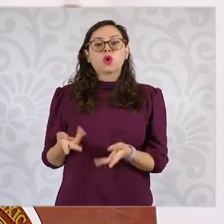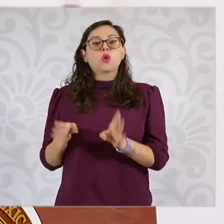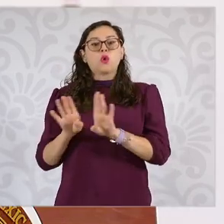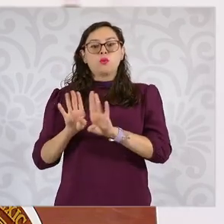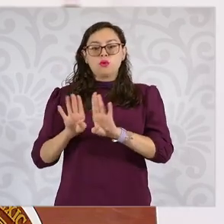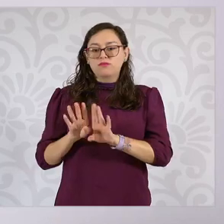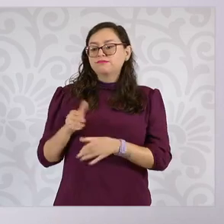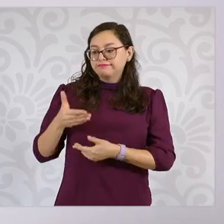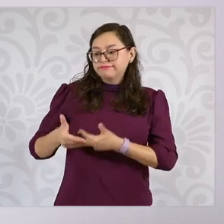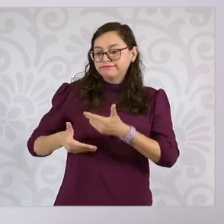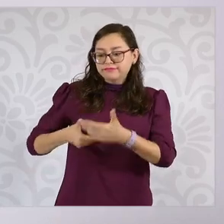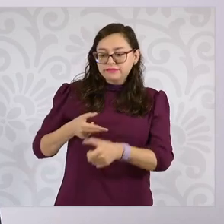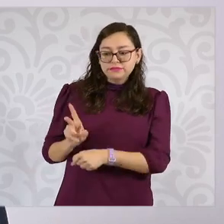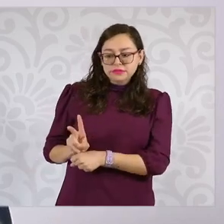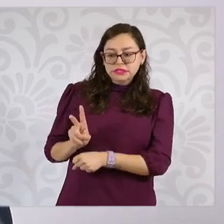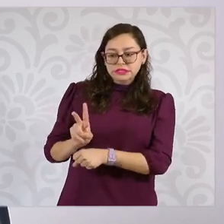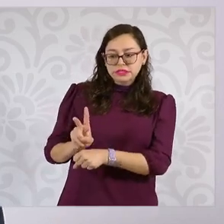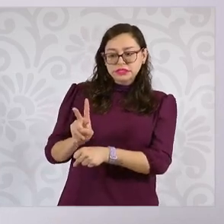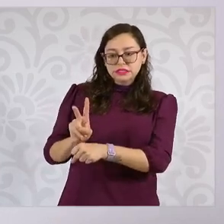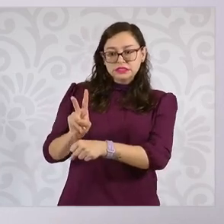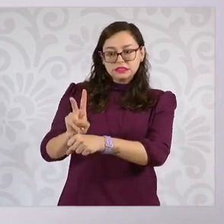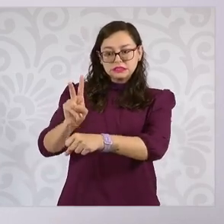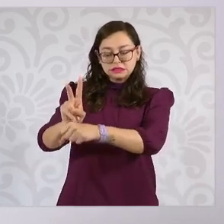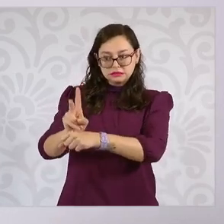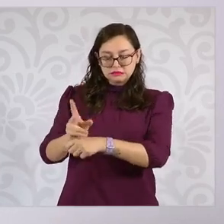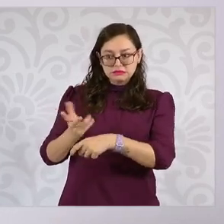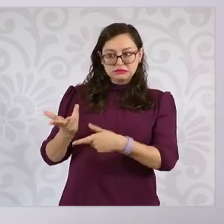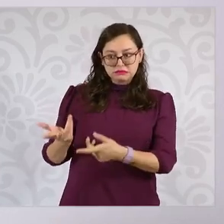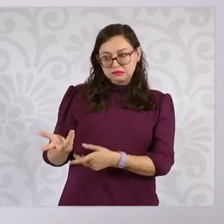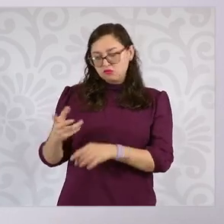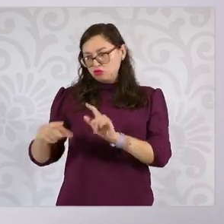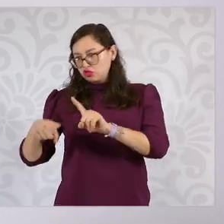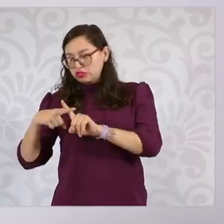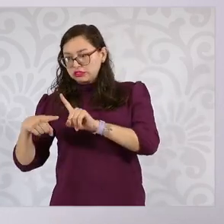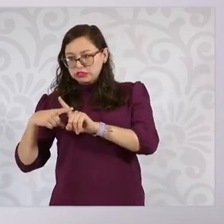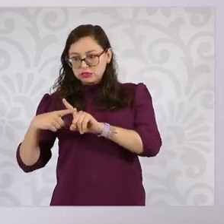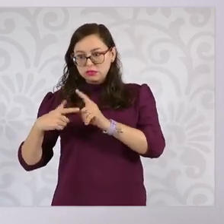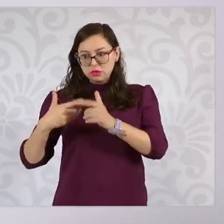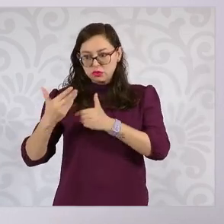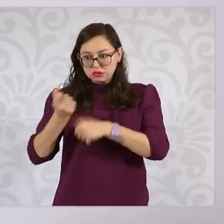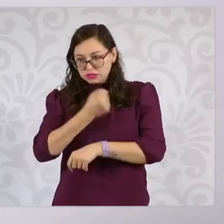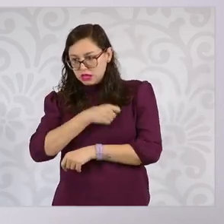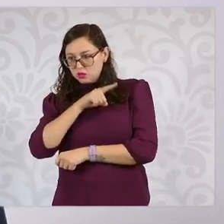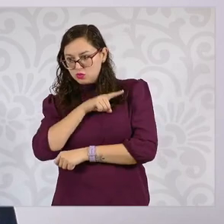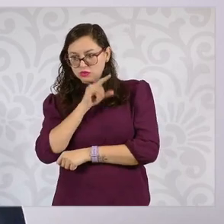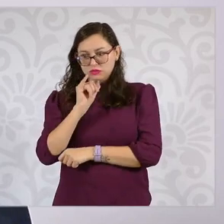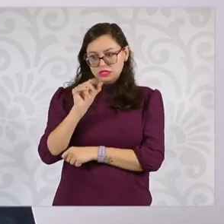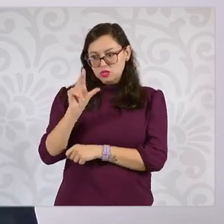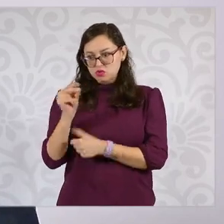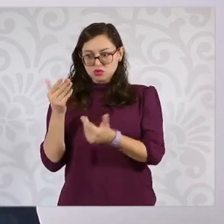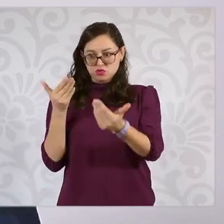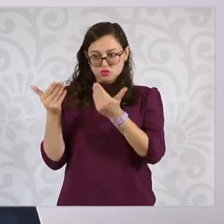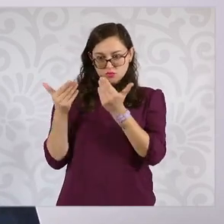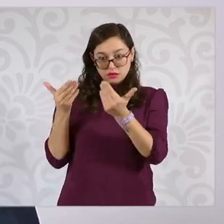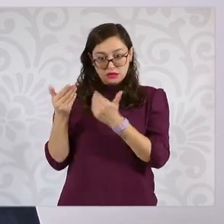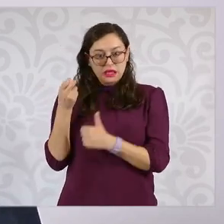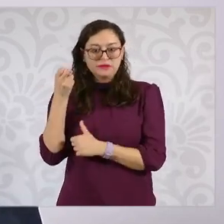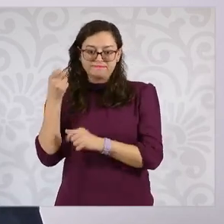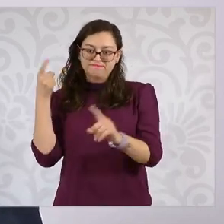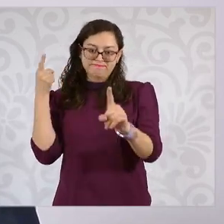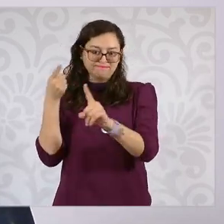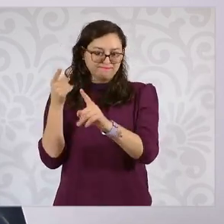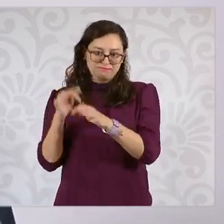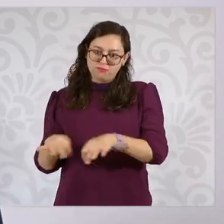cómo estos lineamientos tienen un impacto en la salud de los niños y las niñas, que es el principal